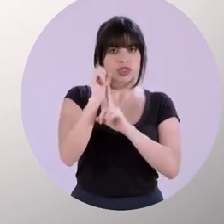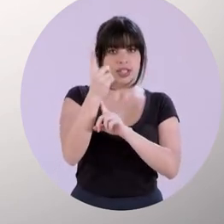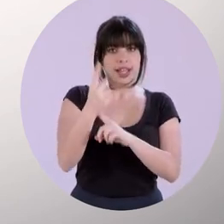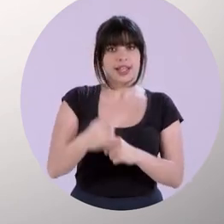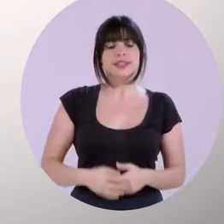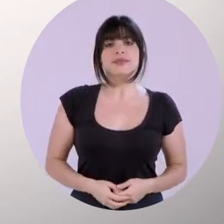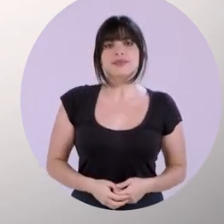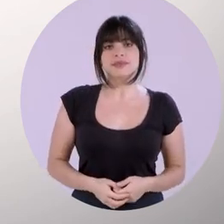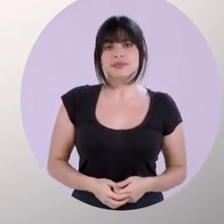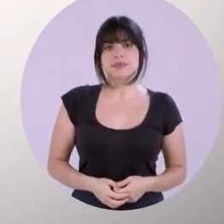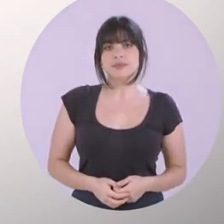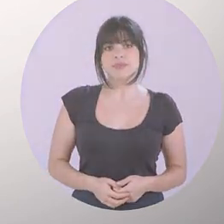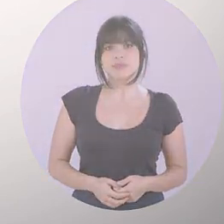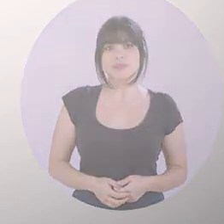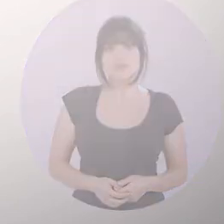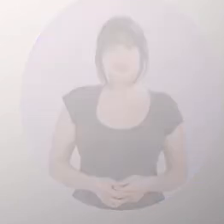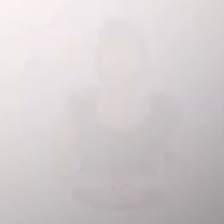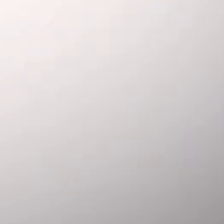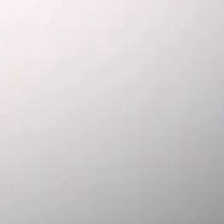conectada.